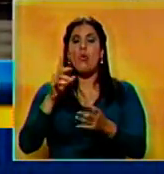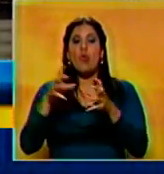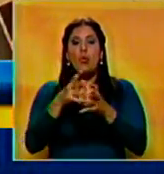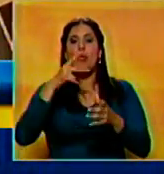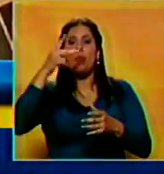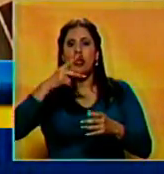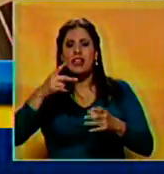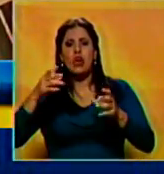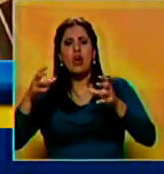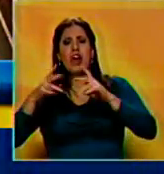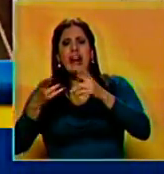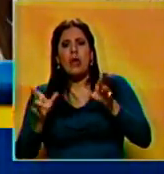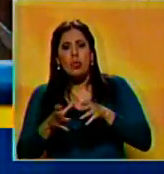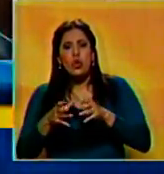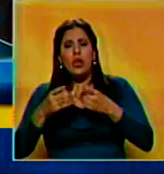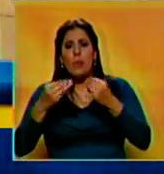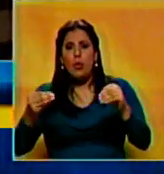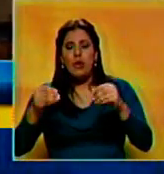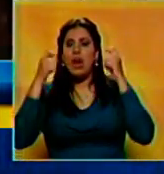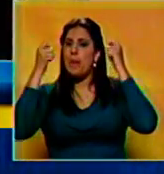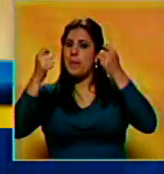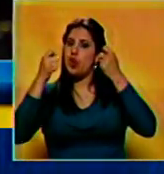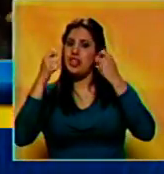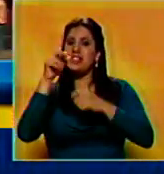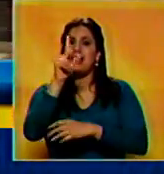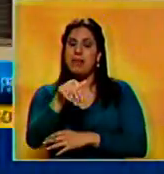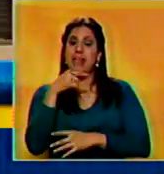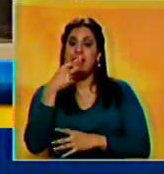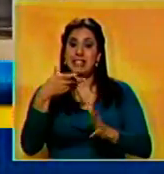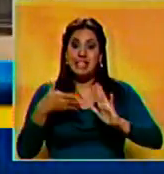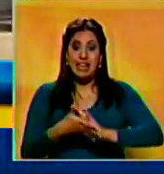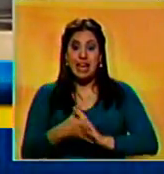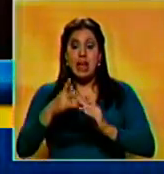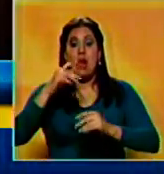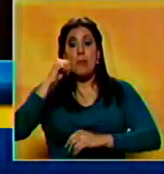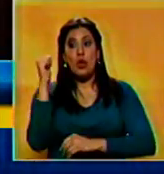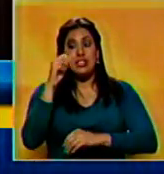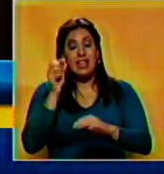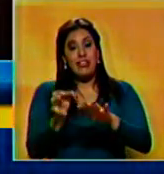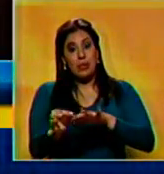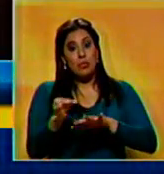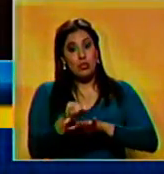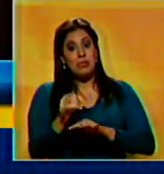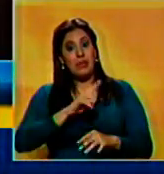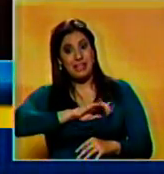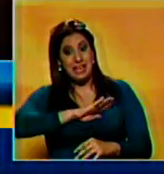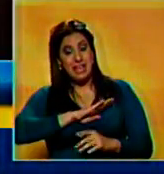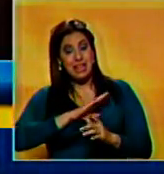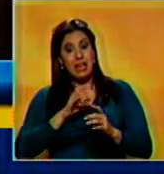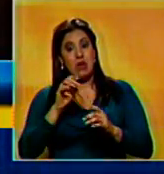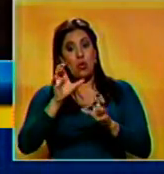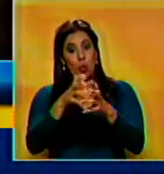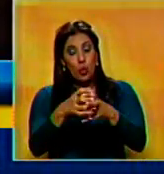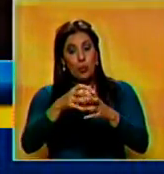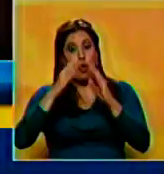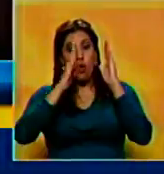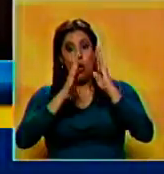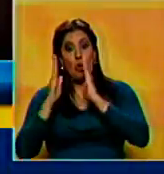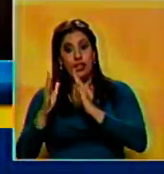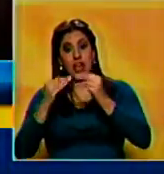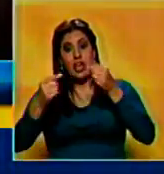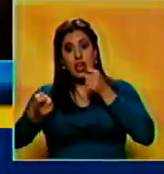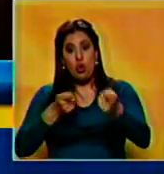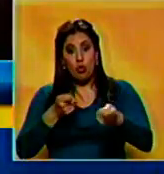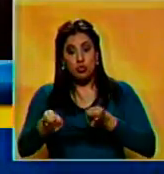políticos, reuniones públicas y manifestaciones. Asimismo indican que las policías municipales tienen competencia compartida en orden público y su